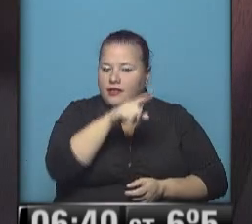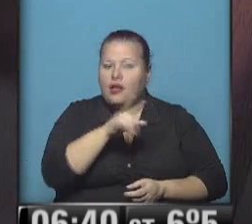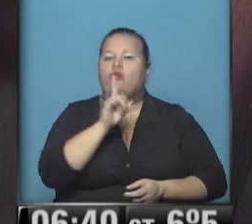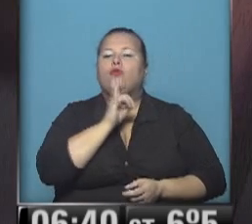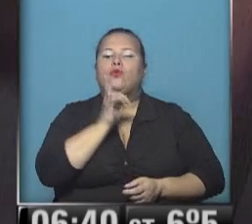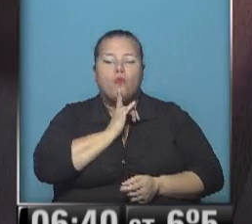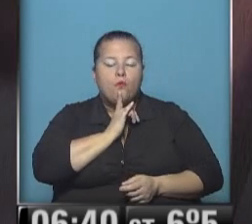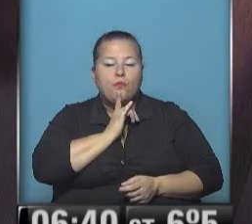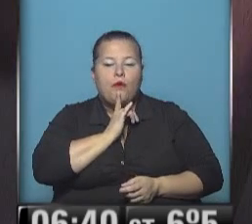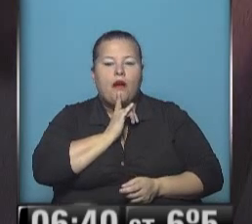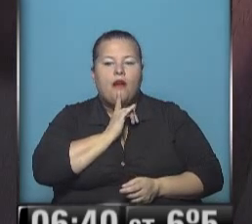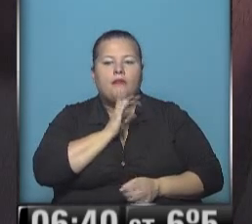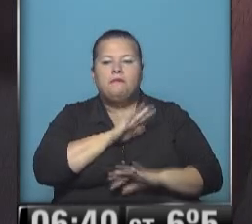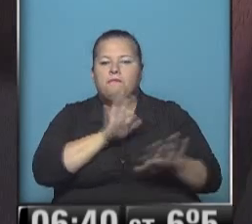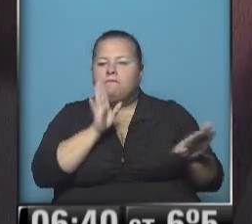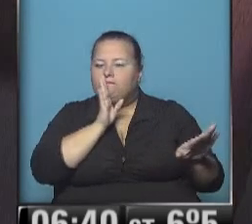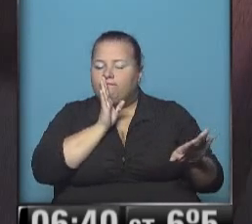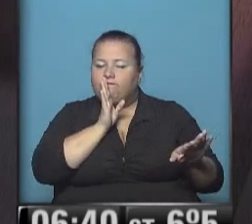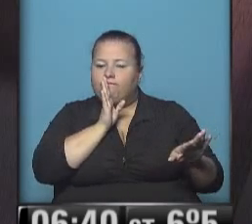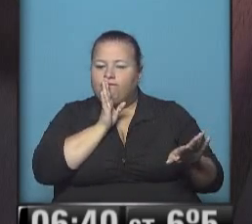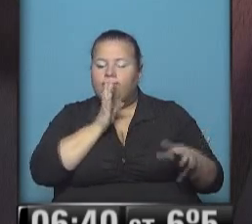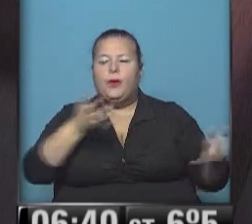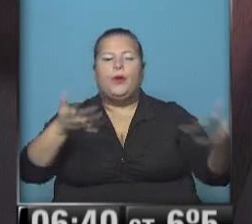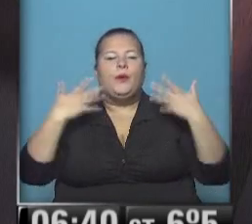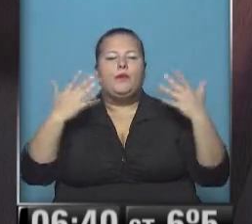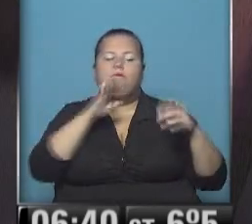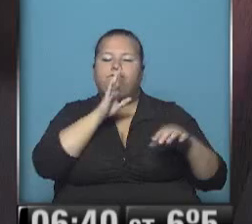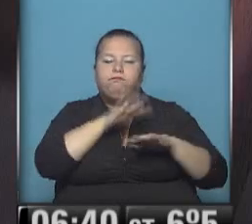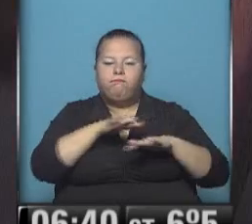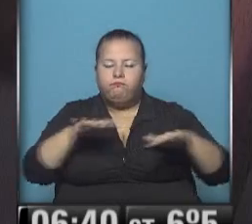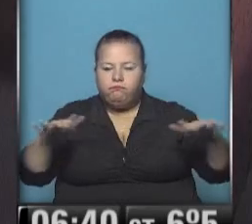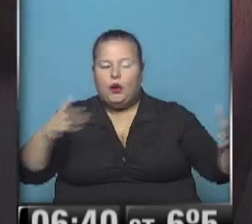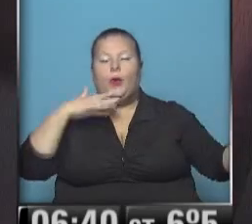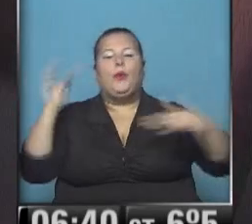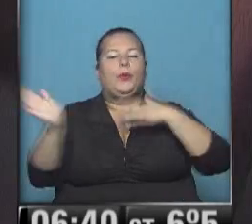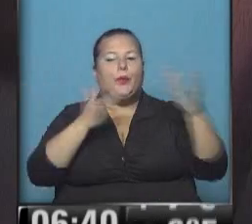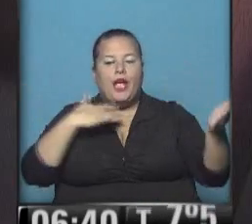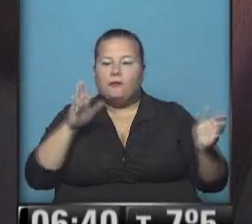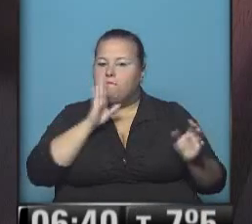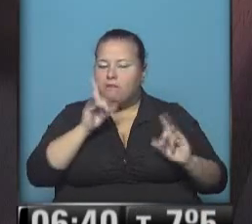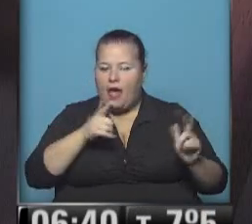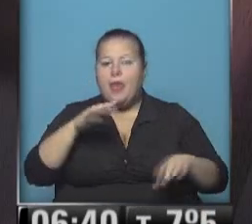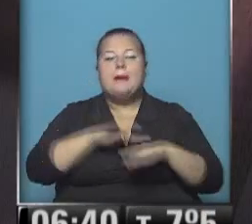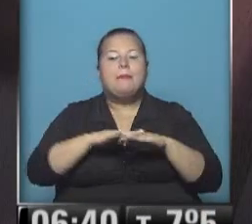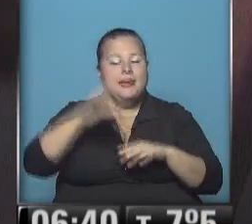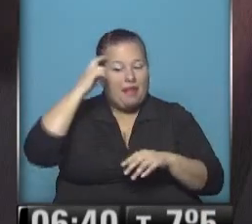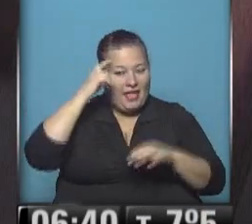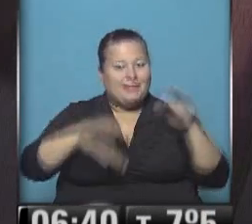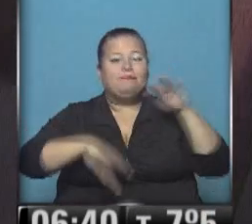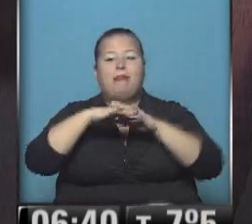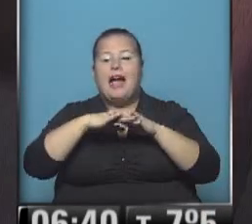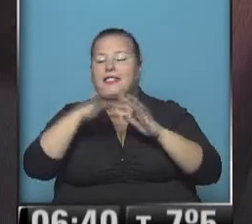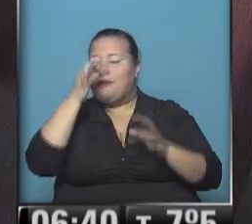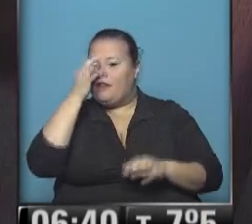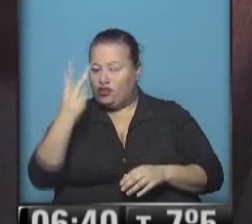Tucumán, no se mueve nada. El aire está en calma, el viento no sopla, la mínima, 10, la máxima,